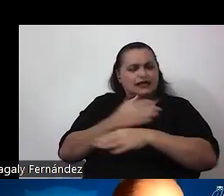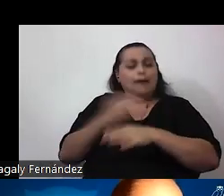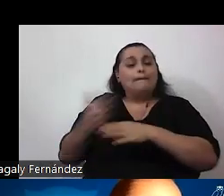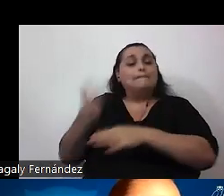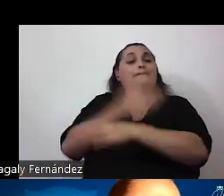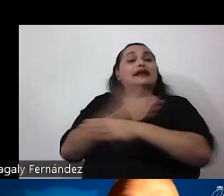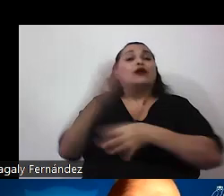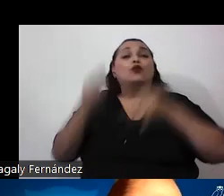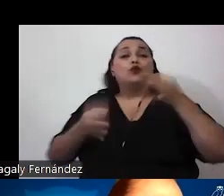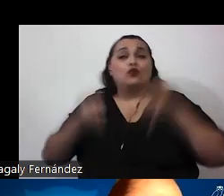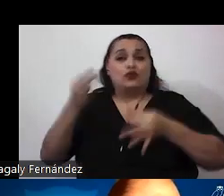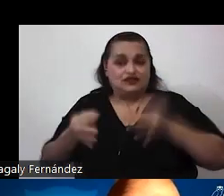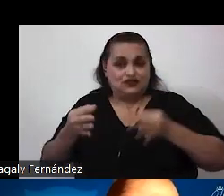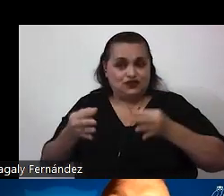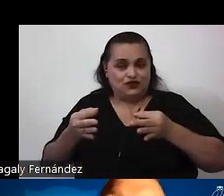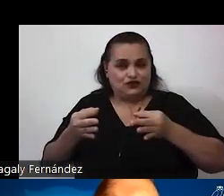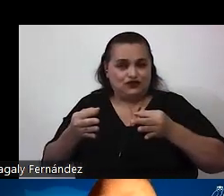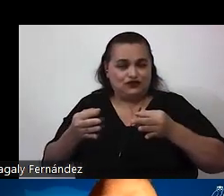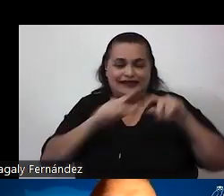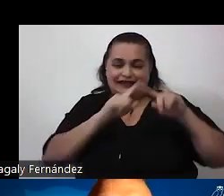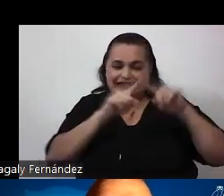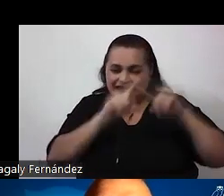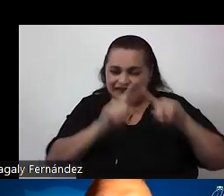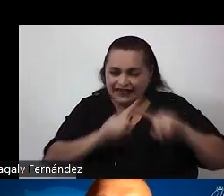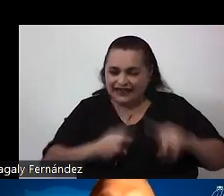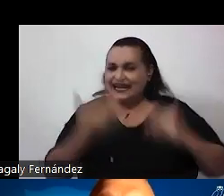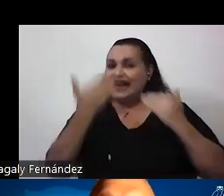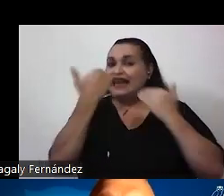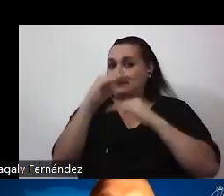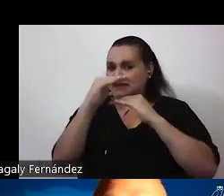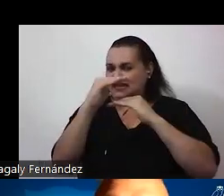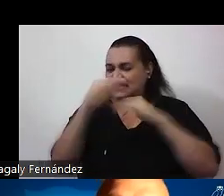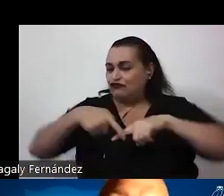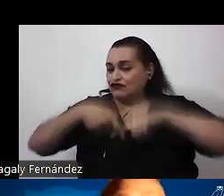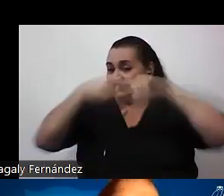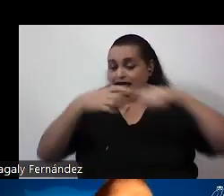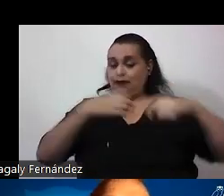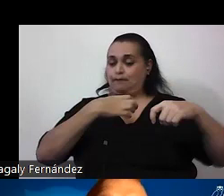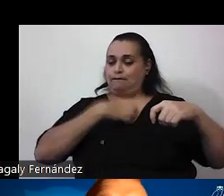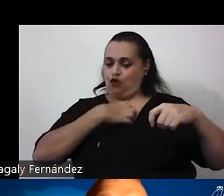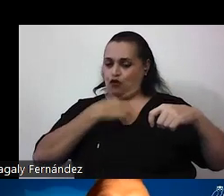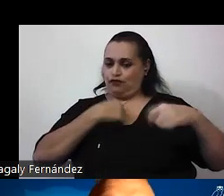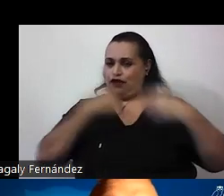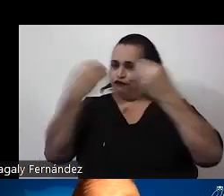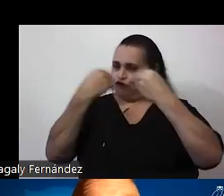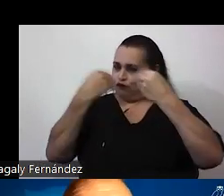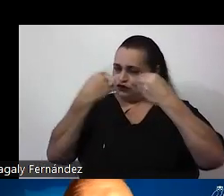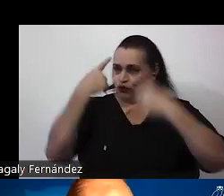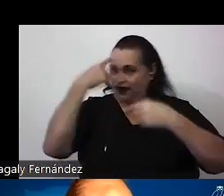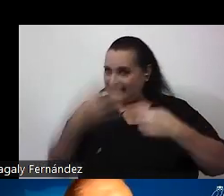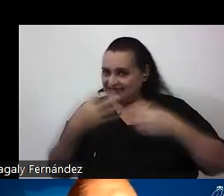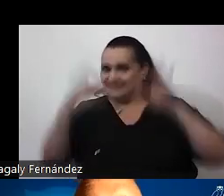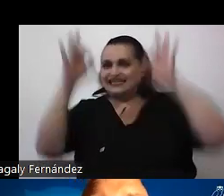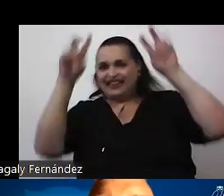y los sesgos que limitan y restringen mi propia formación de creencia sobre ese tema o sea